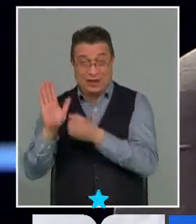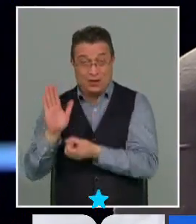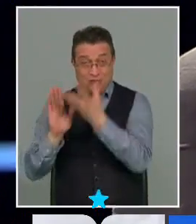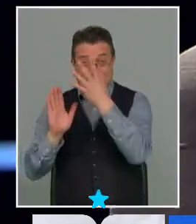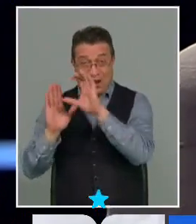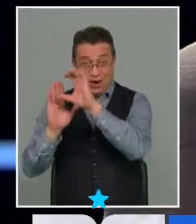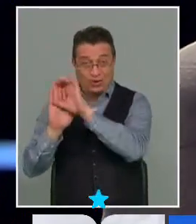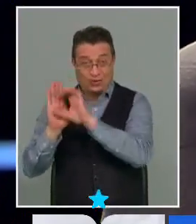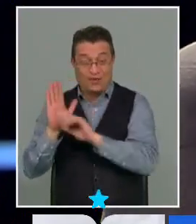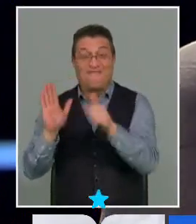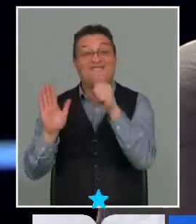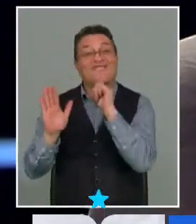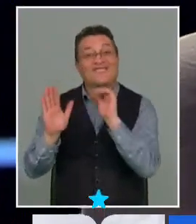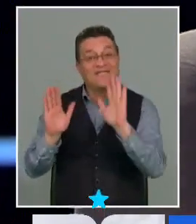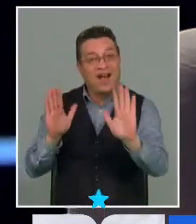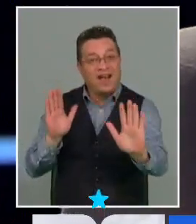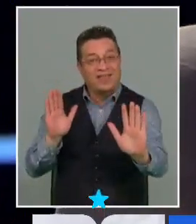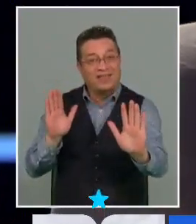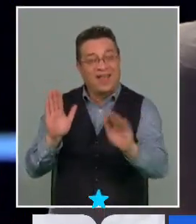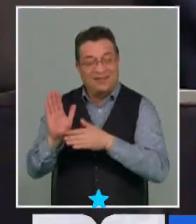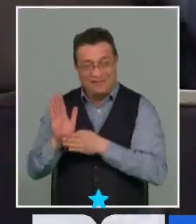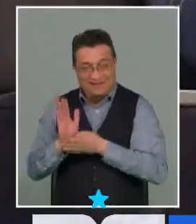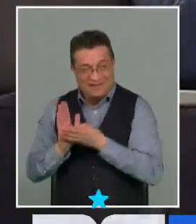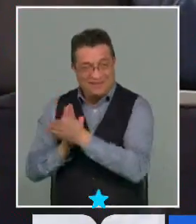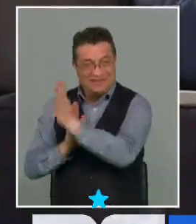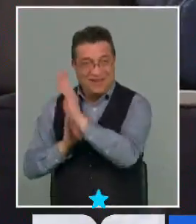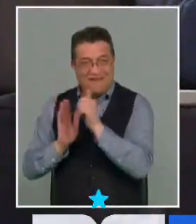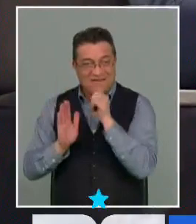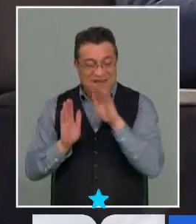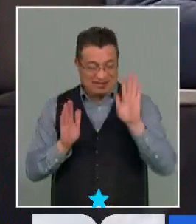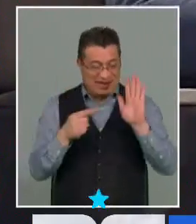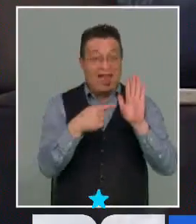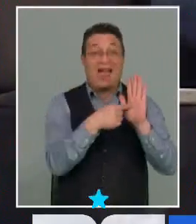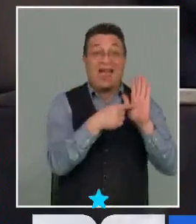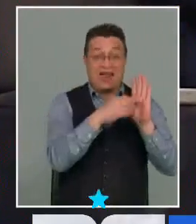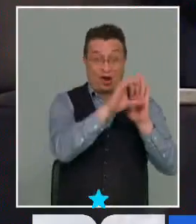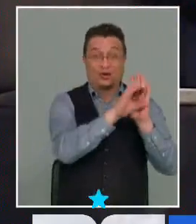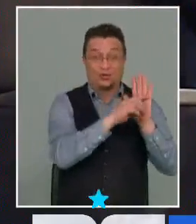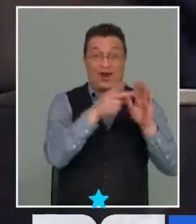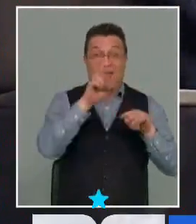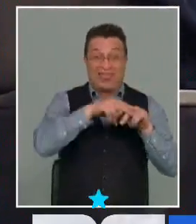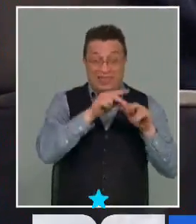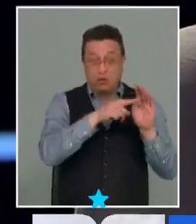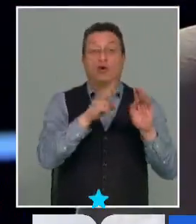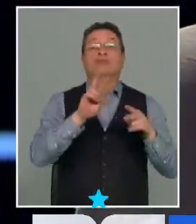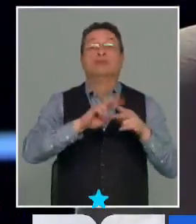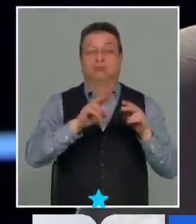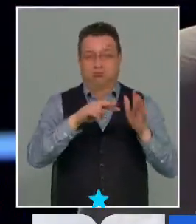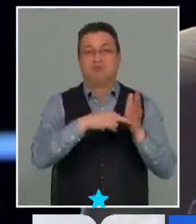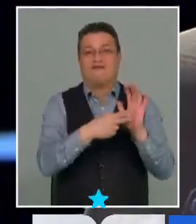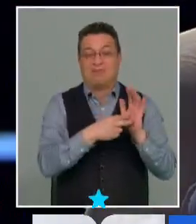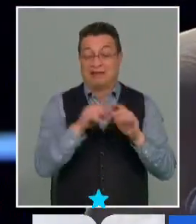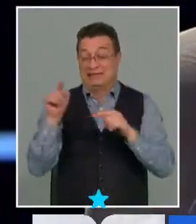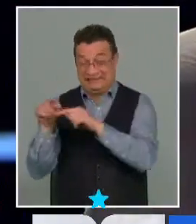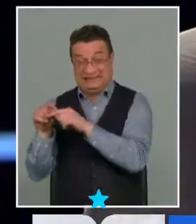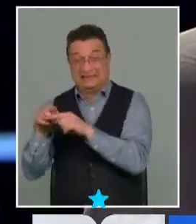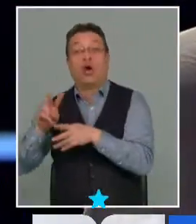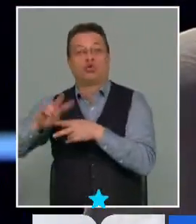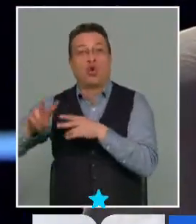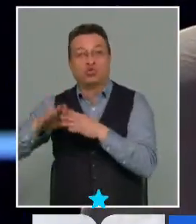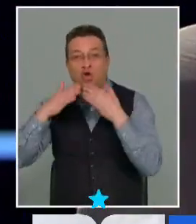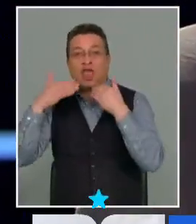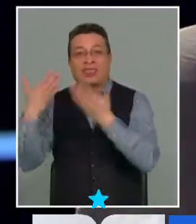la nueva Constitución. Todavía no entra en vigencia y esta Constitución establece mecanismos de solución, una ruta